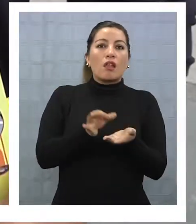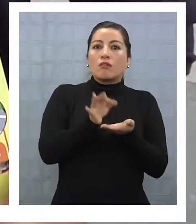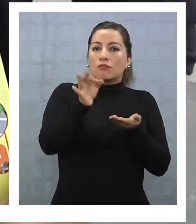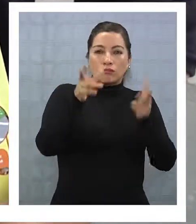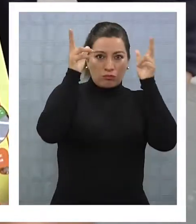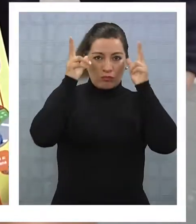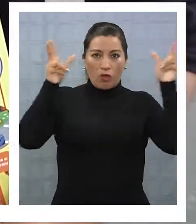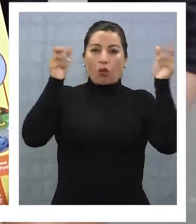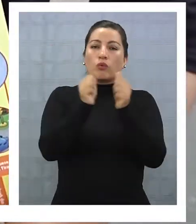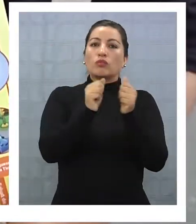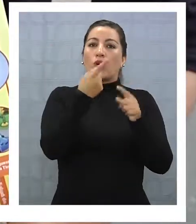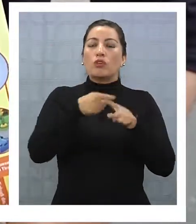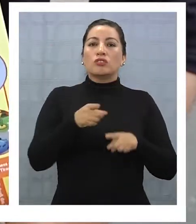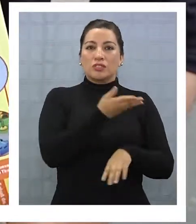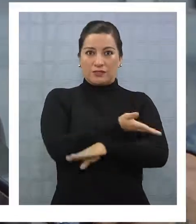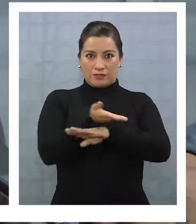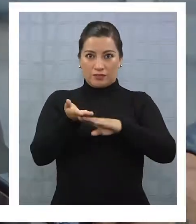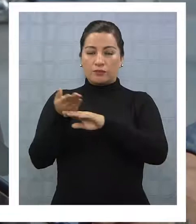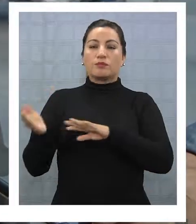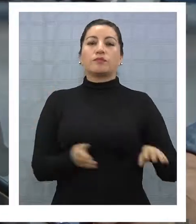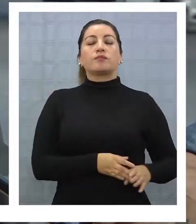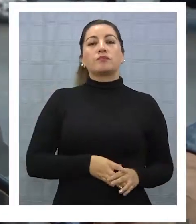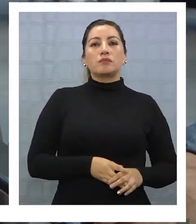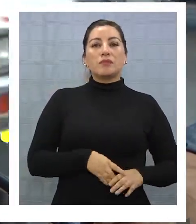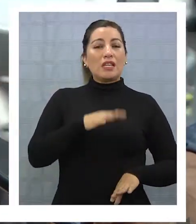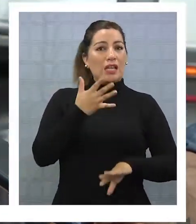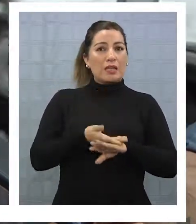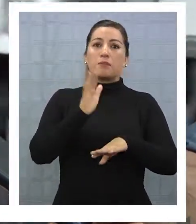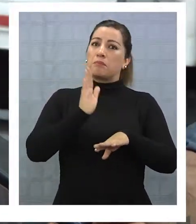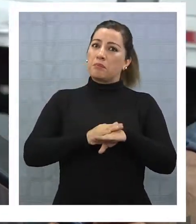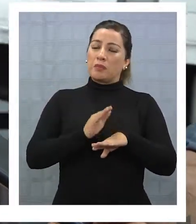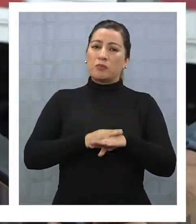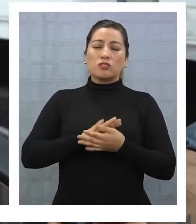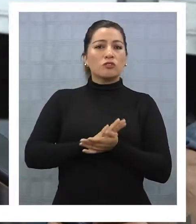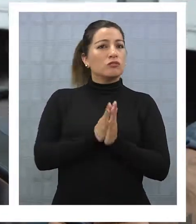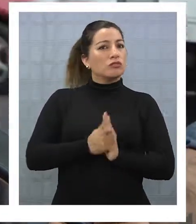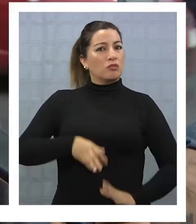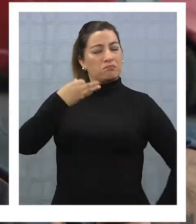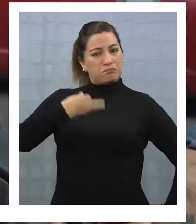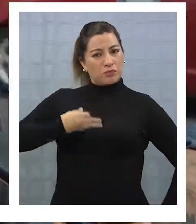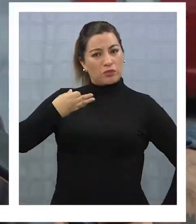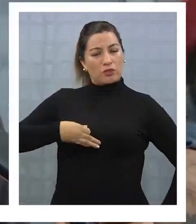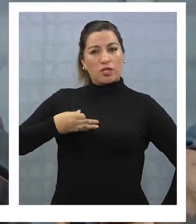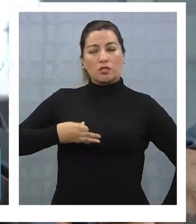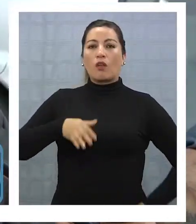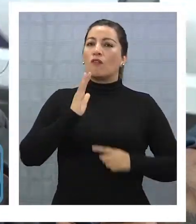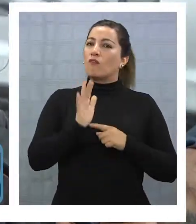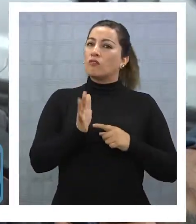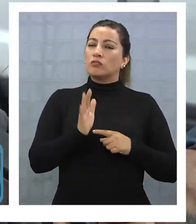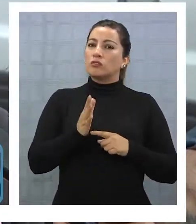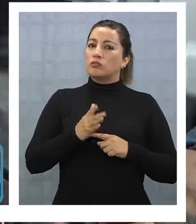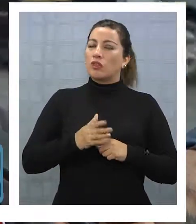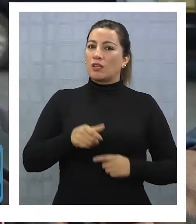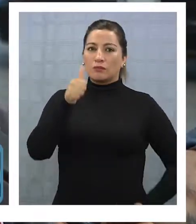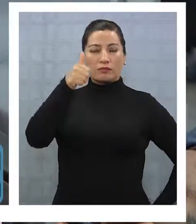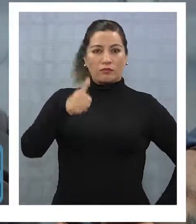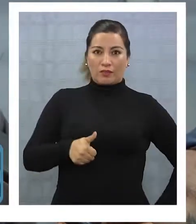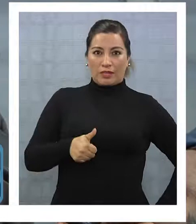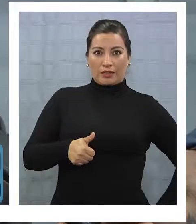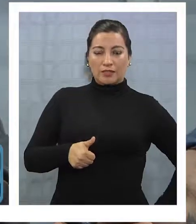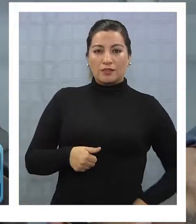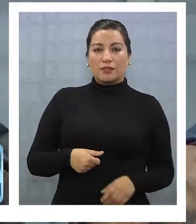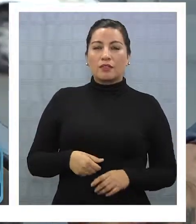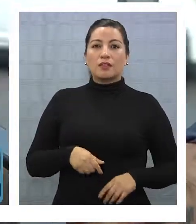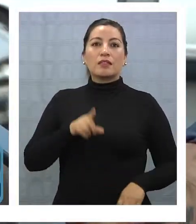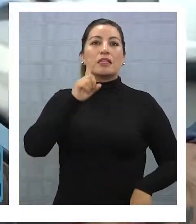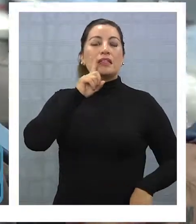junto a otros servicios. Se entreguen los permisos en forma adecuada, que esto funcione con regularidad, que tengan